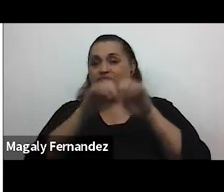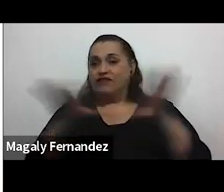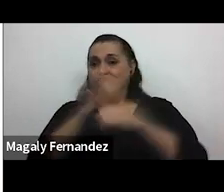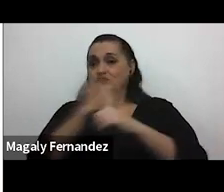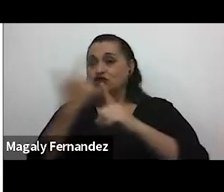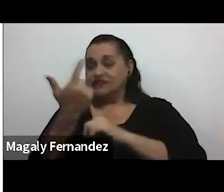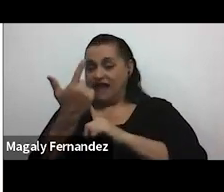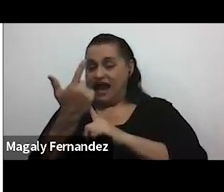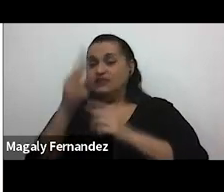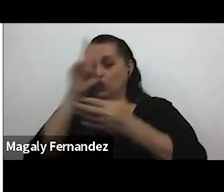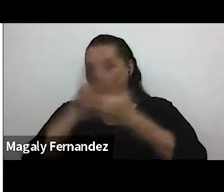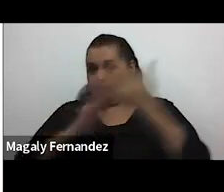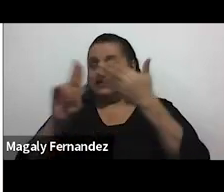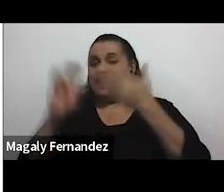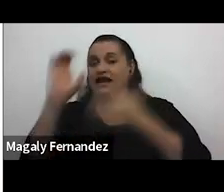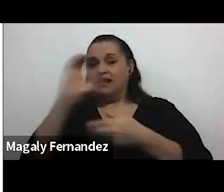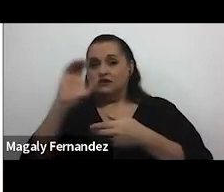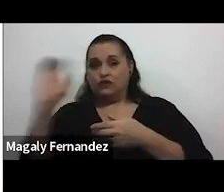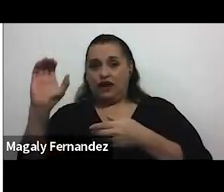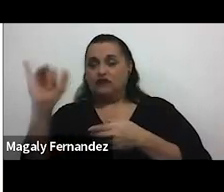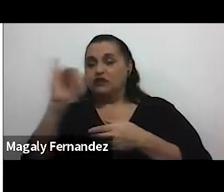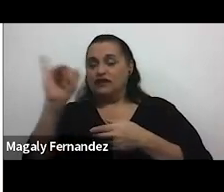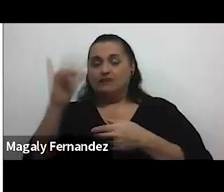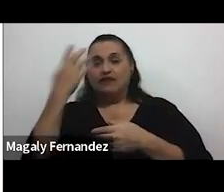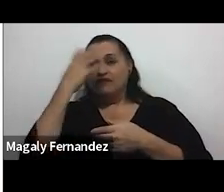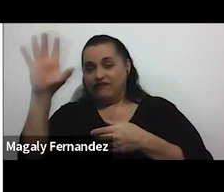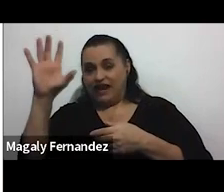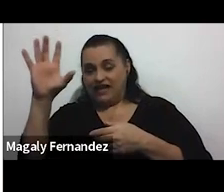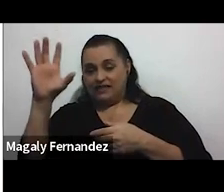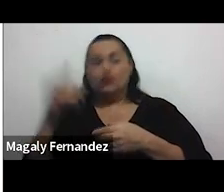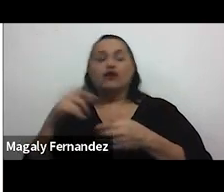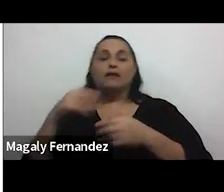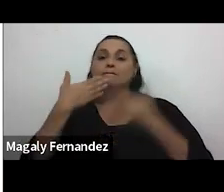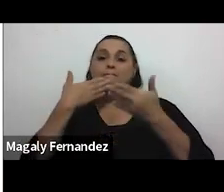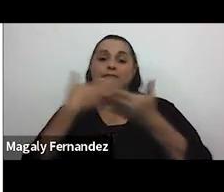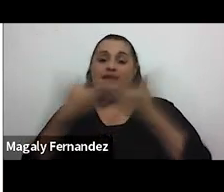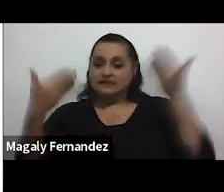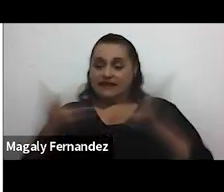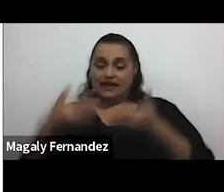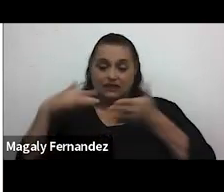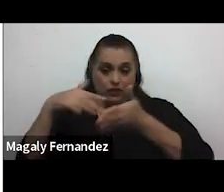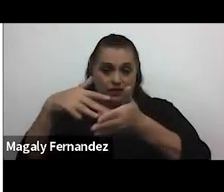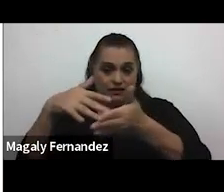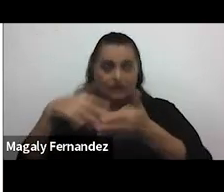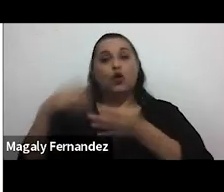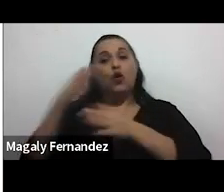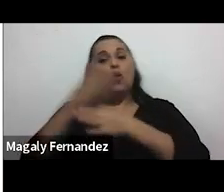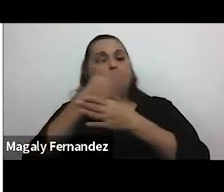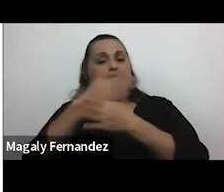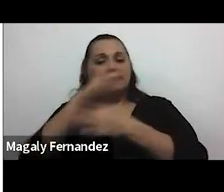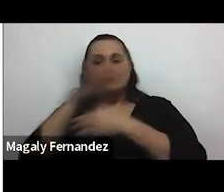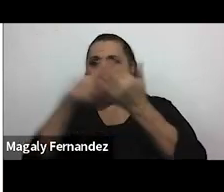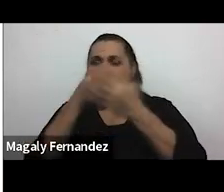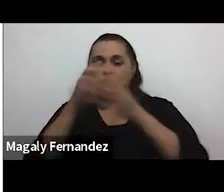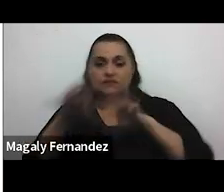oficiales de la universidad Castro Carazo como el facebook de bienestar estudiantil donde compartimos todas las actividades